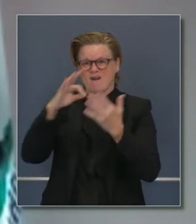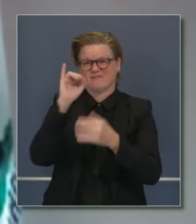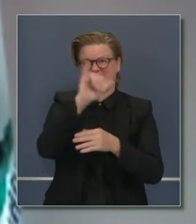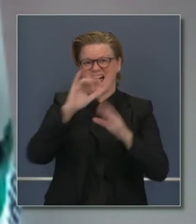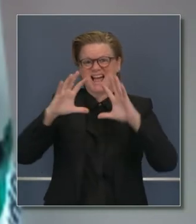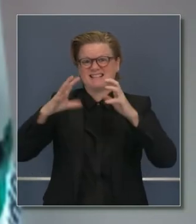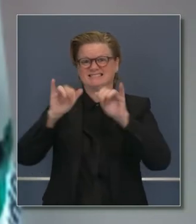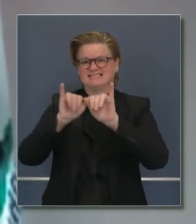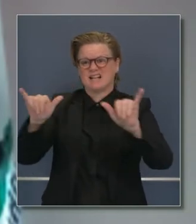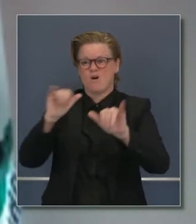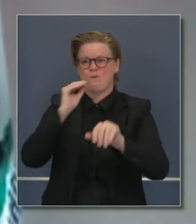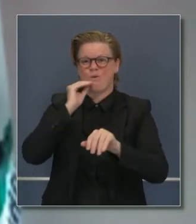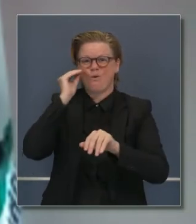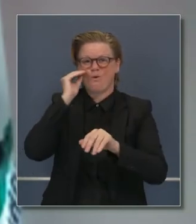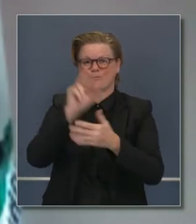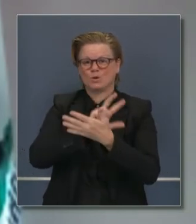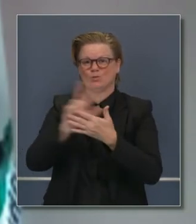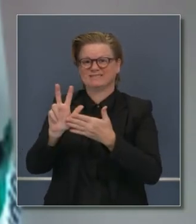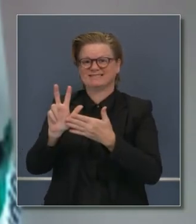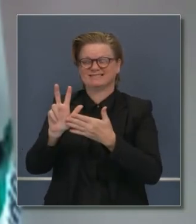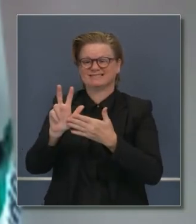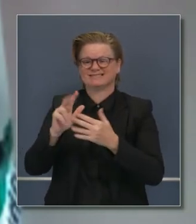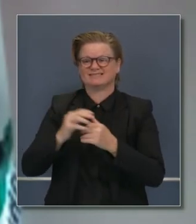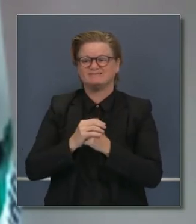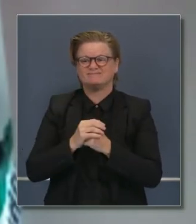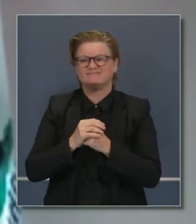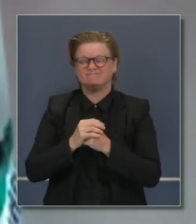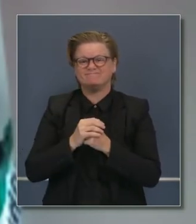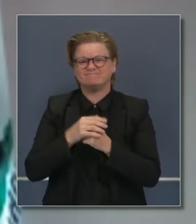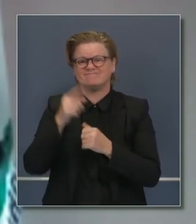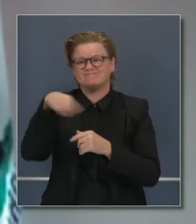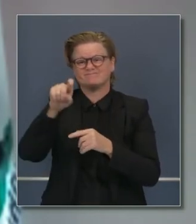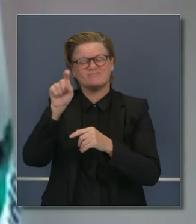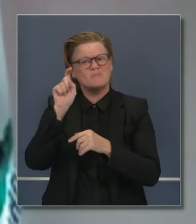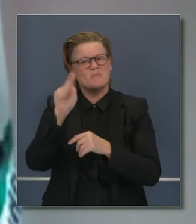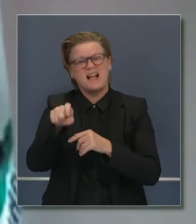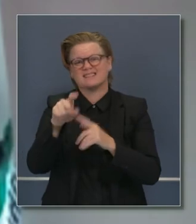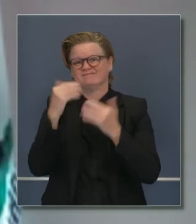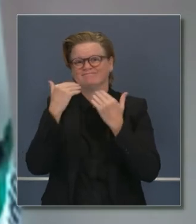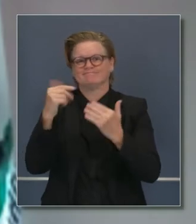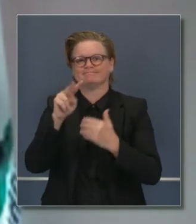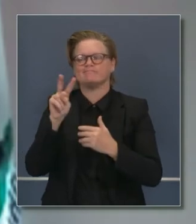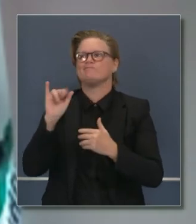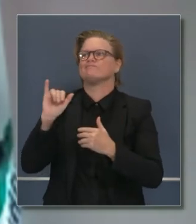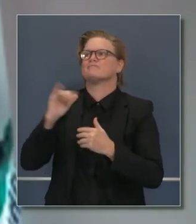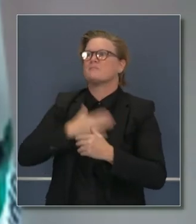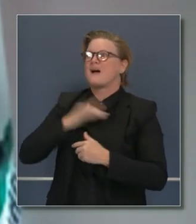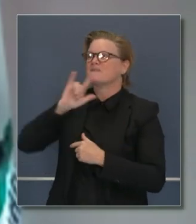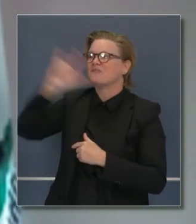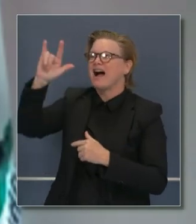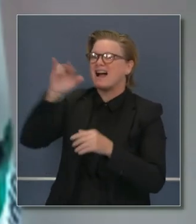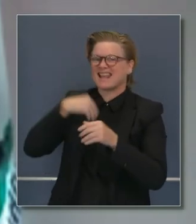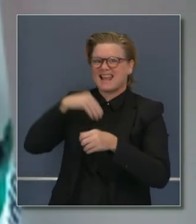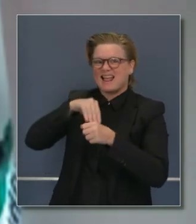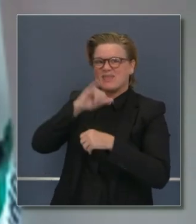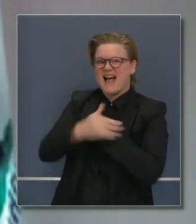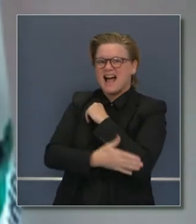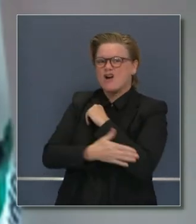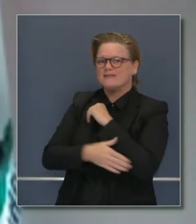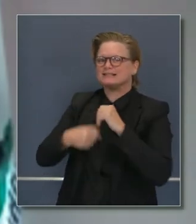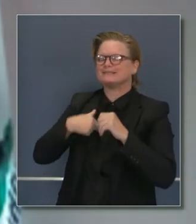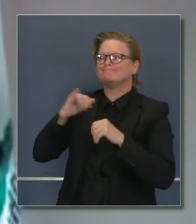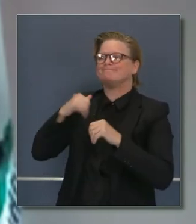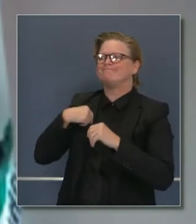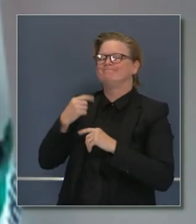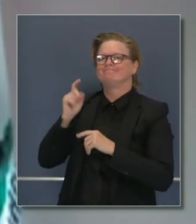ese umbral y que se les pide que restrinjan sus viajes y que cancelen viajes, debe